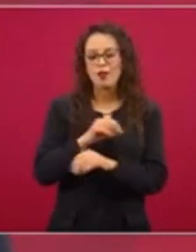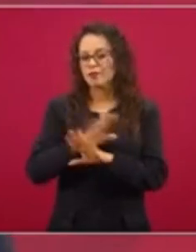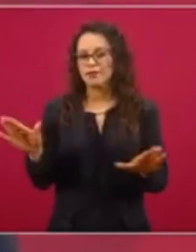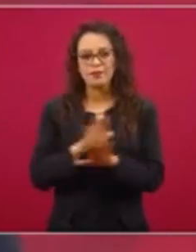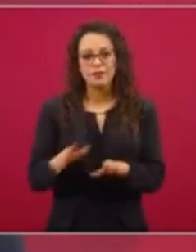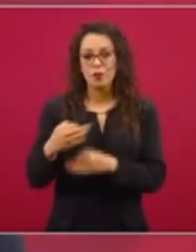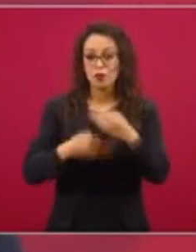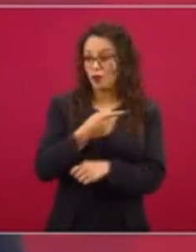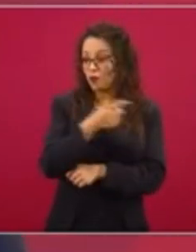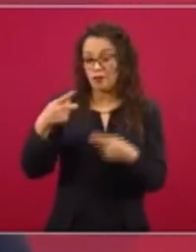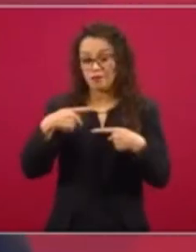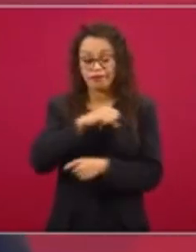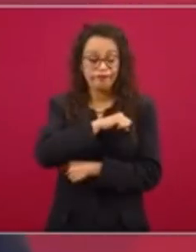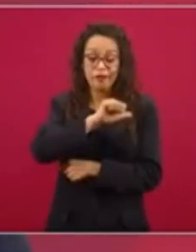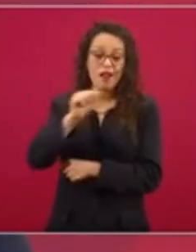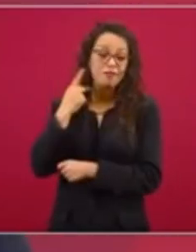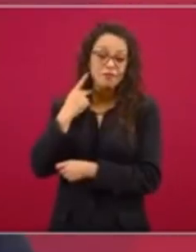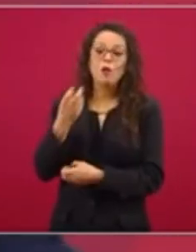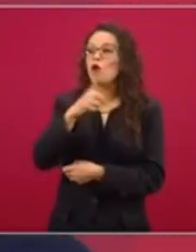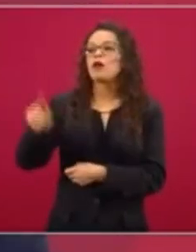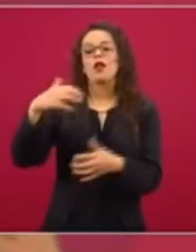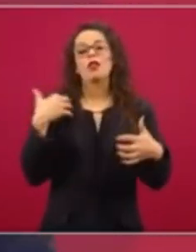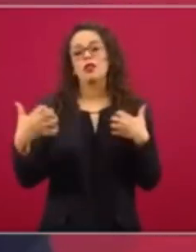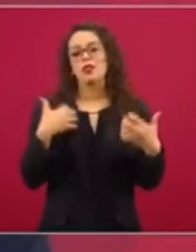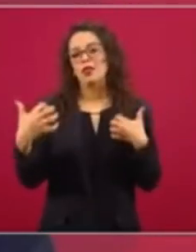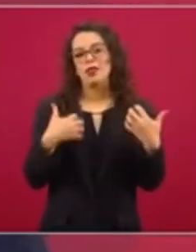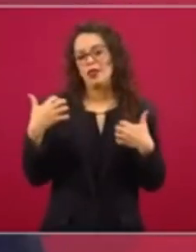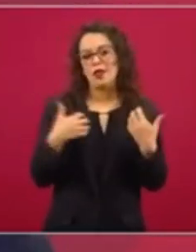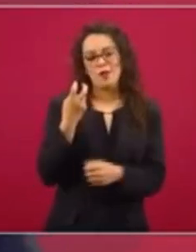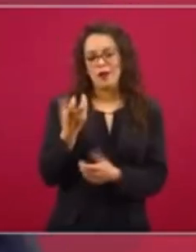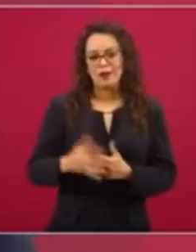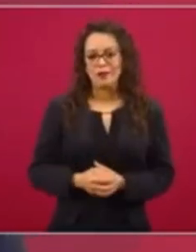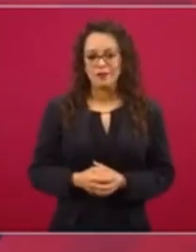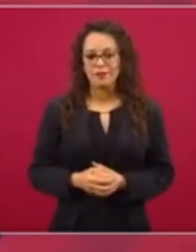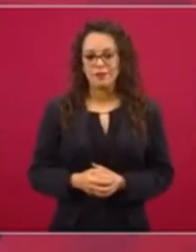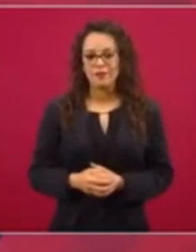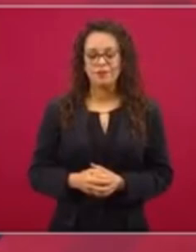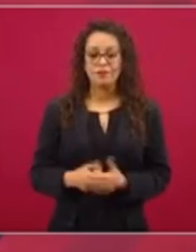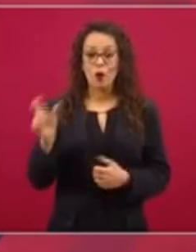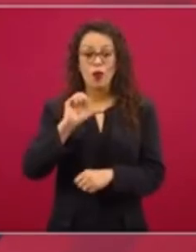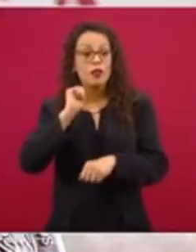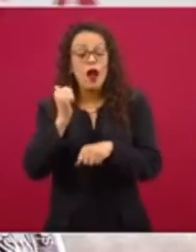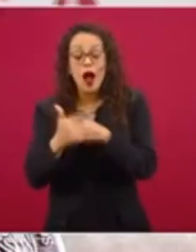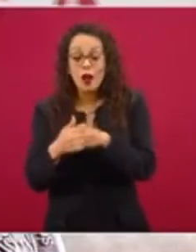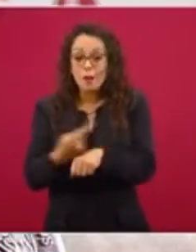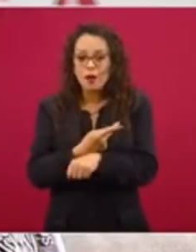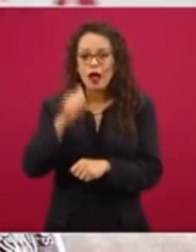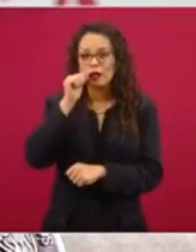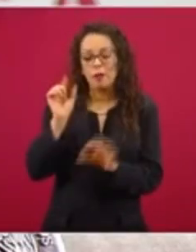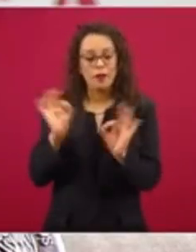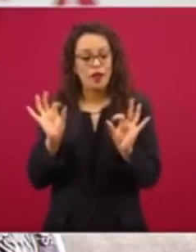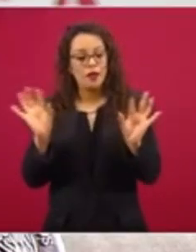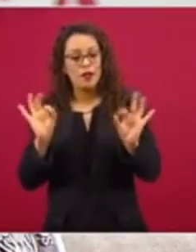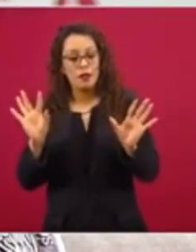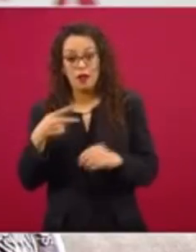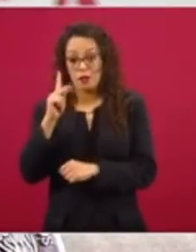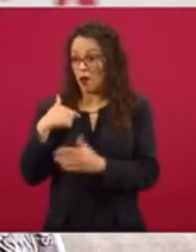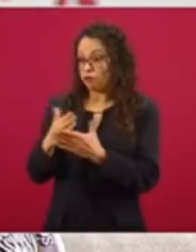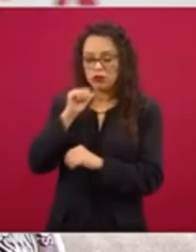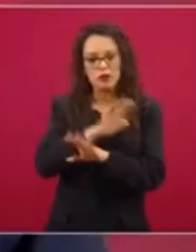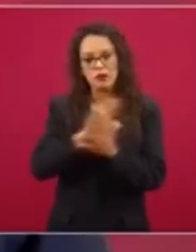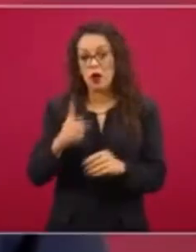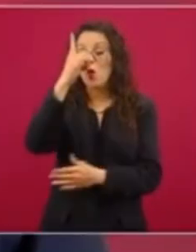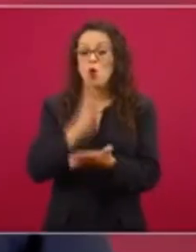lacras de la política, pues están muy molestos. Entonces, cualquier cosa, pues, les incomoda, pero no los voy a testear con nada, solo